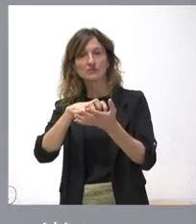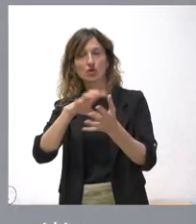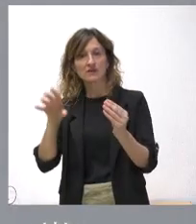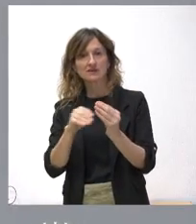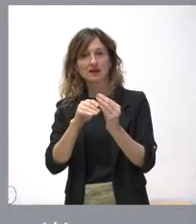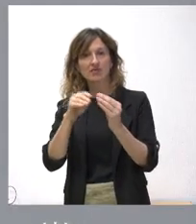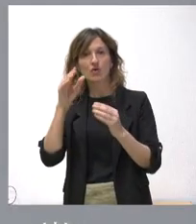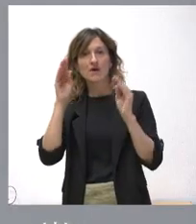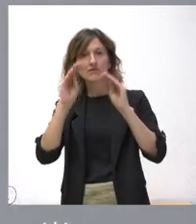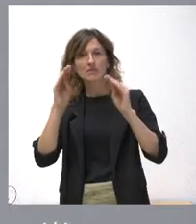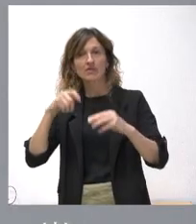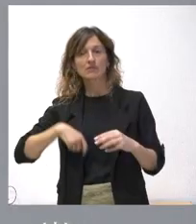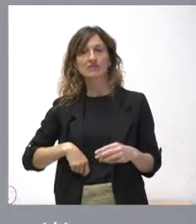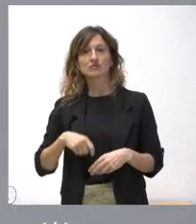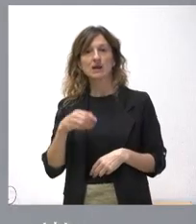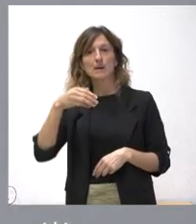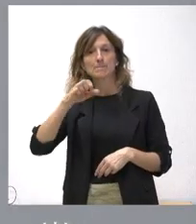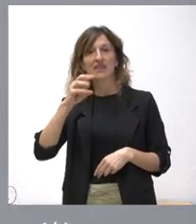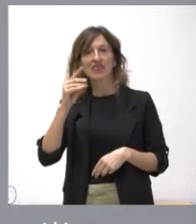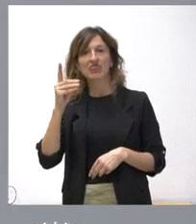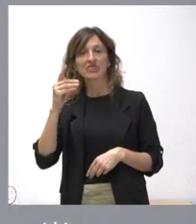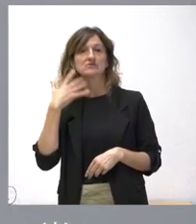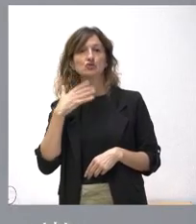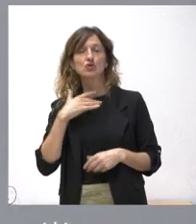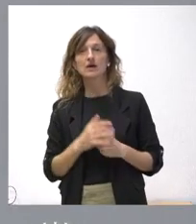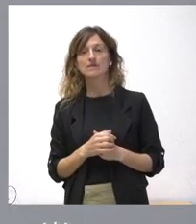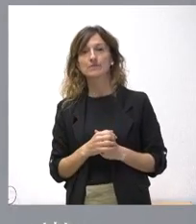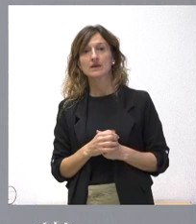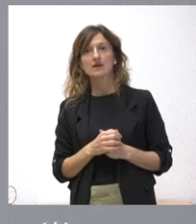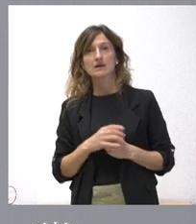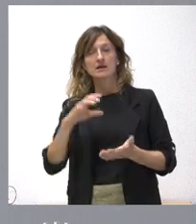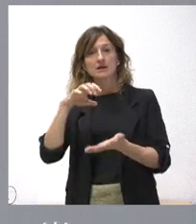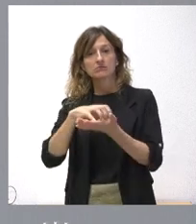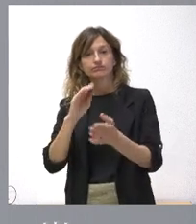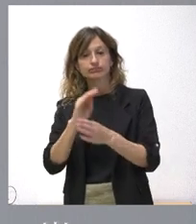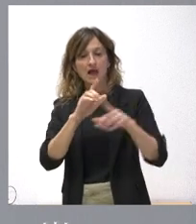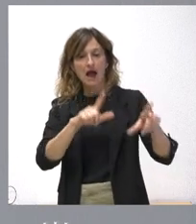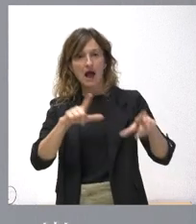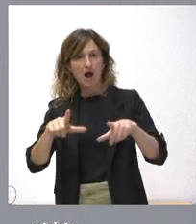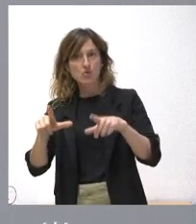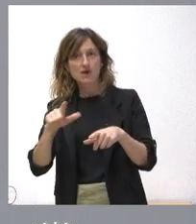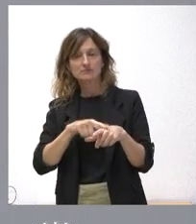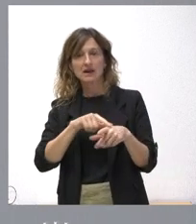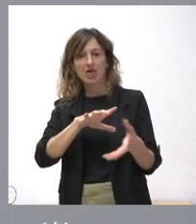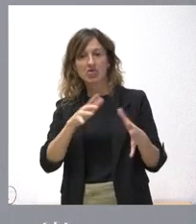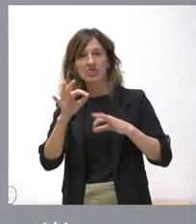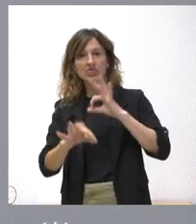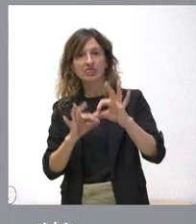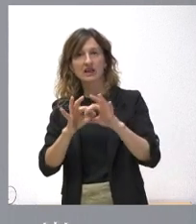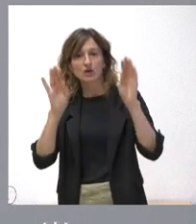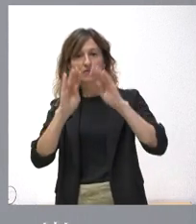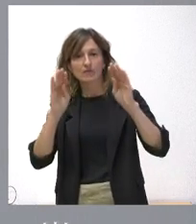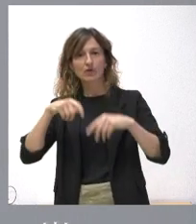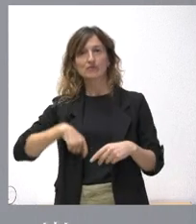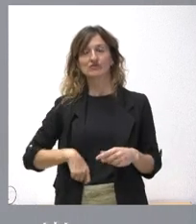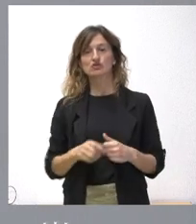Formación Profesional de la Merced, en Soria. Esta intervención va a permitir dotar al centro de aulas necesarias para implantar nuevos ciclos de formación profesional que están